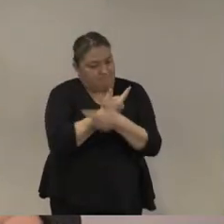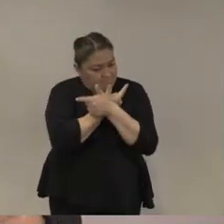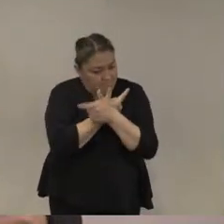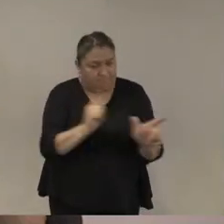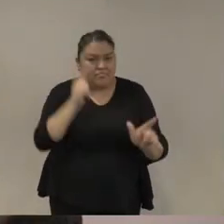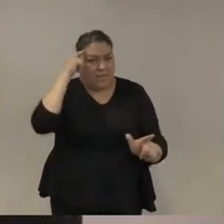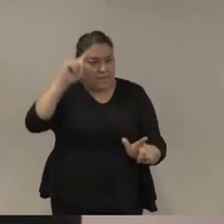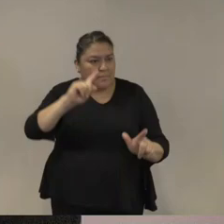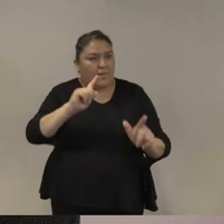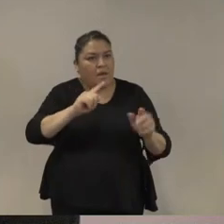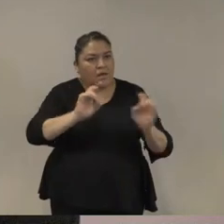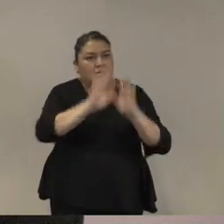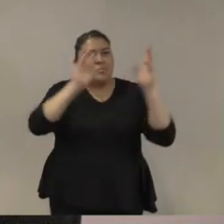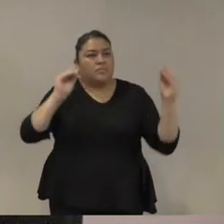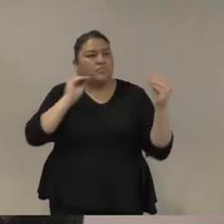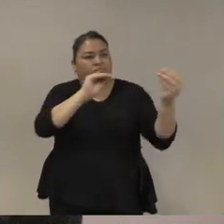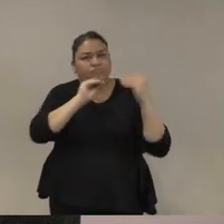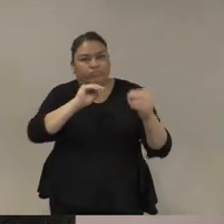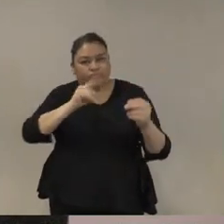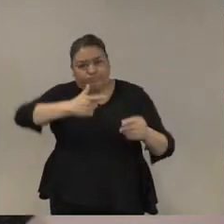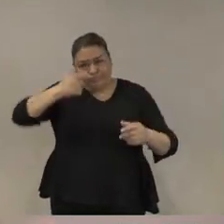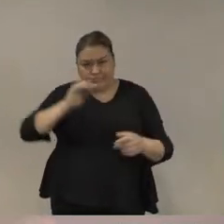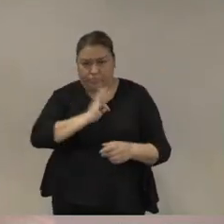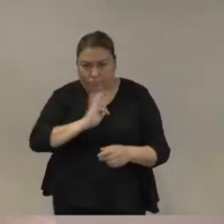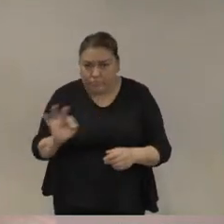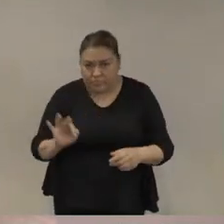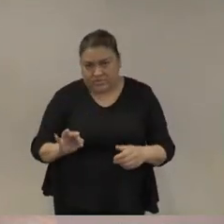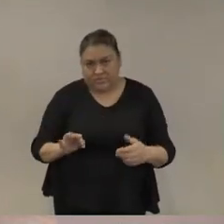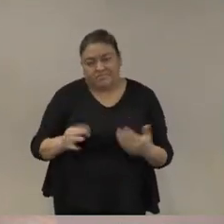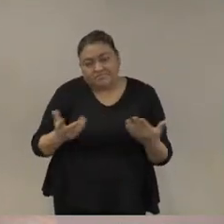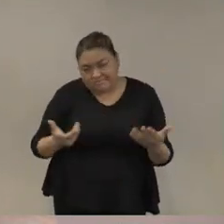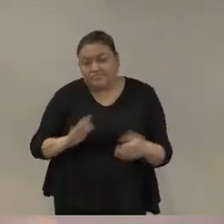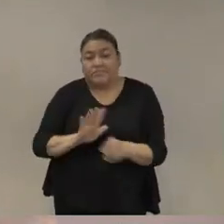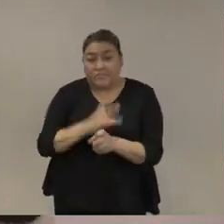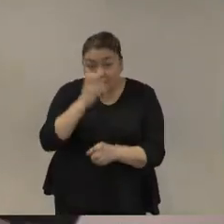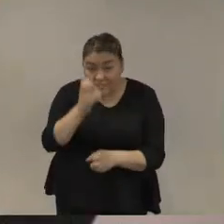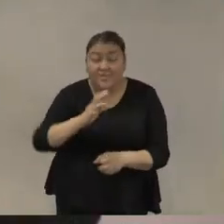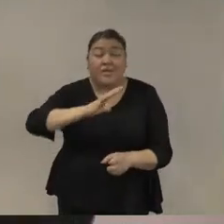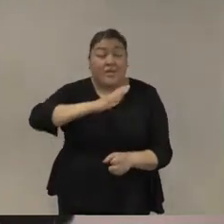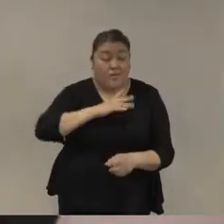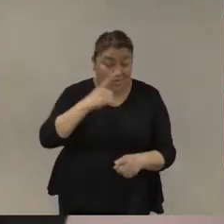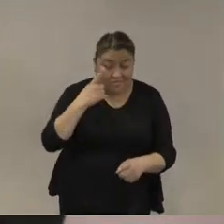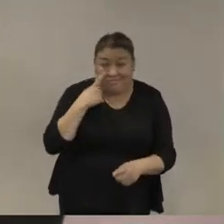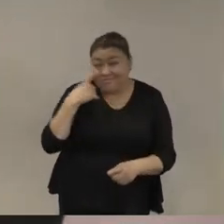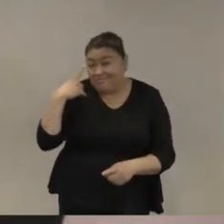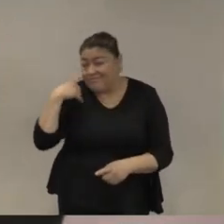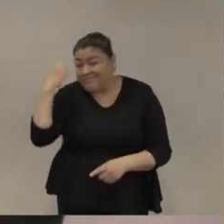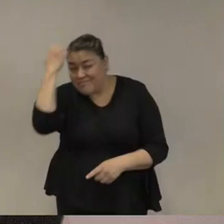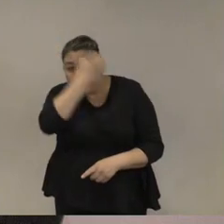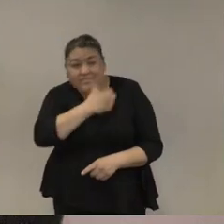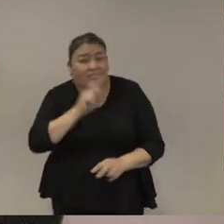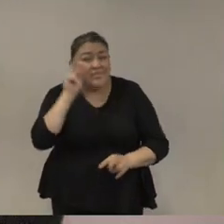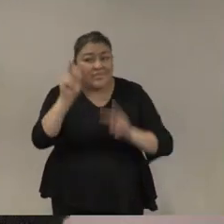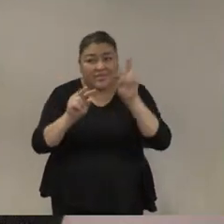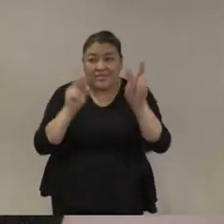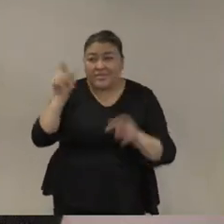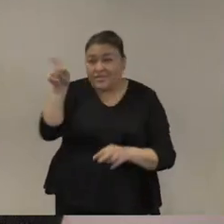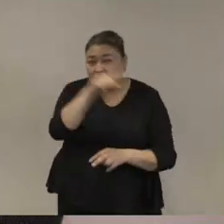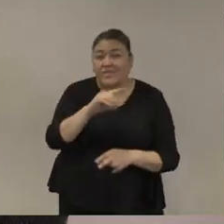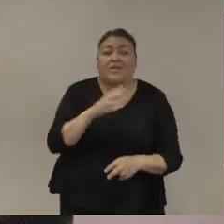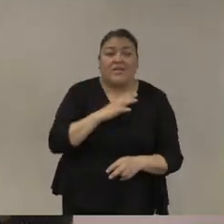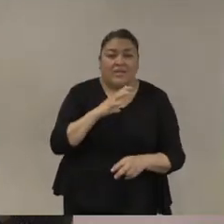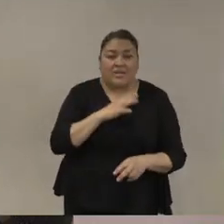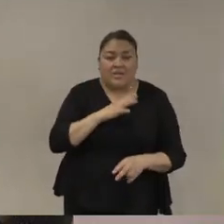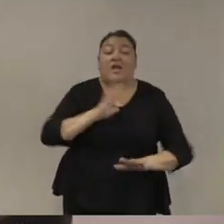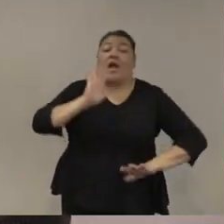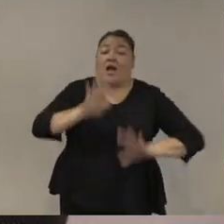la evidencia por tanto es que hay un exceso de delegación de las